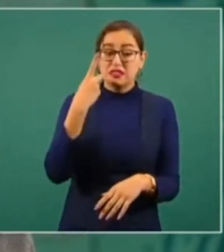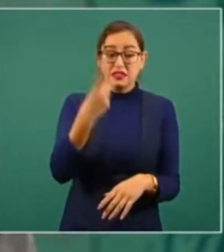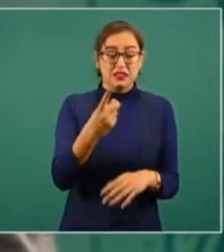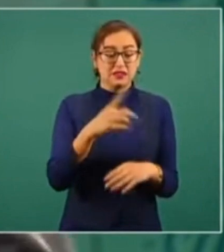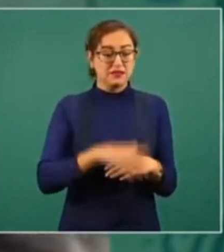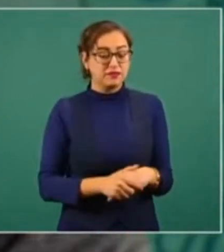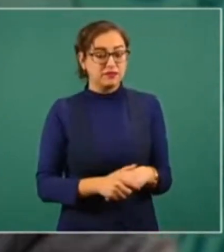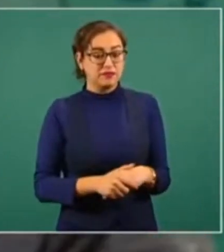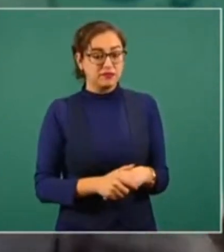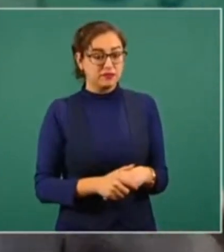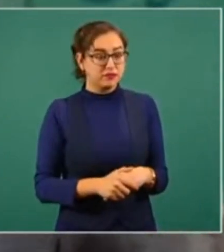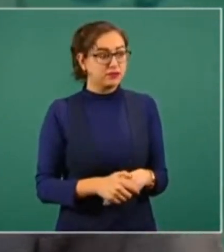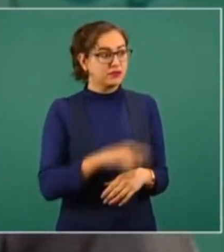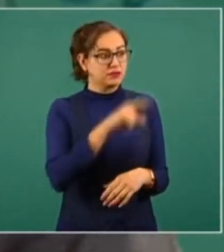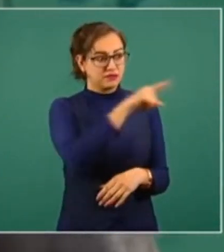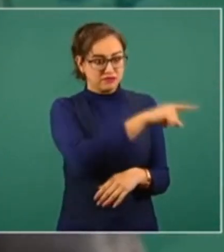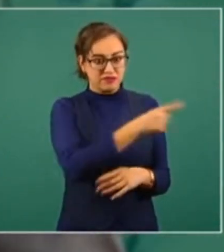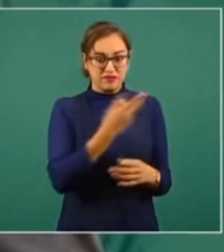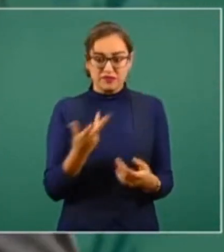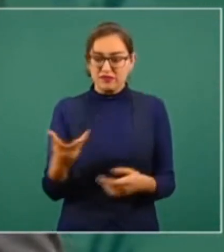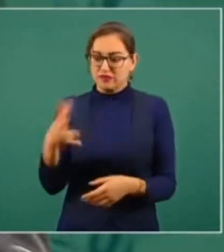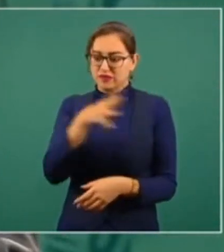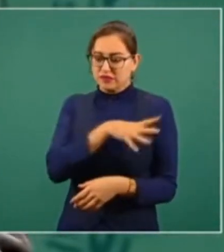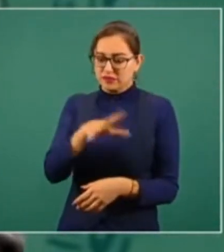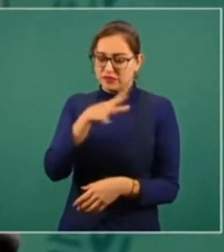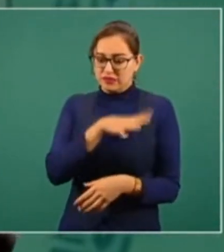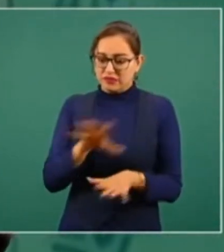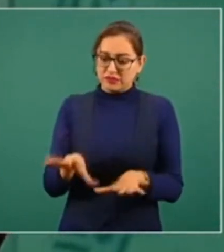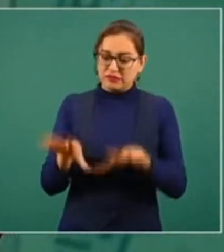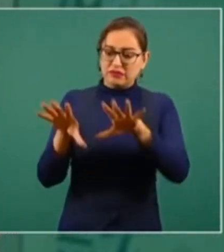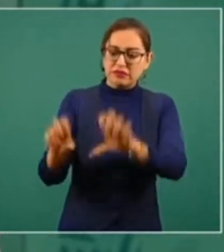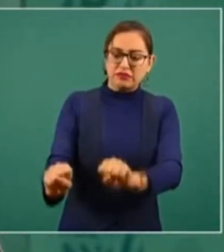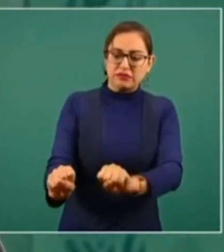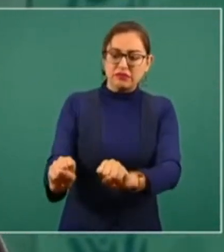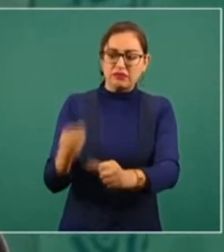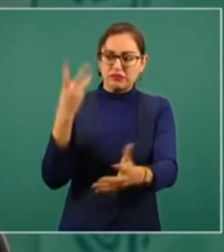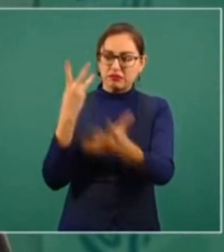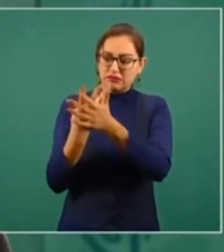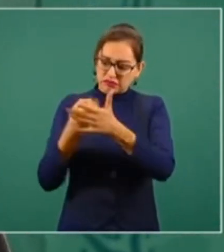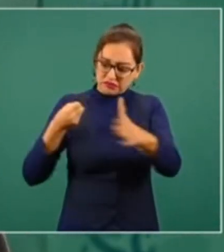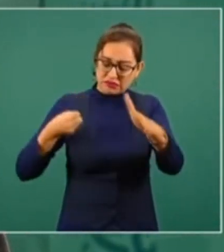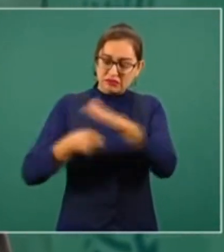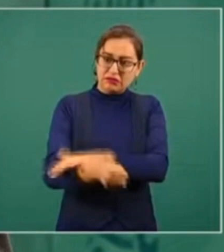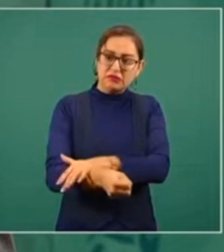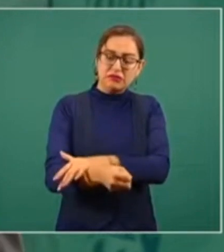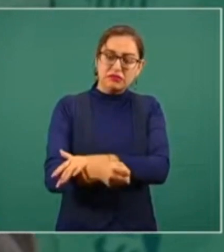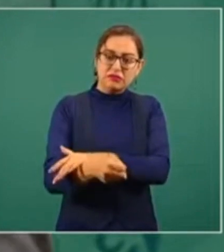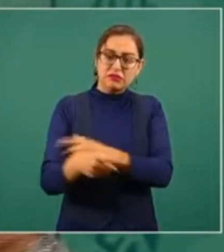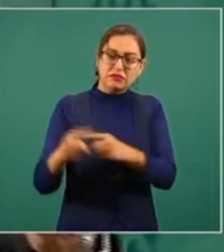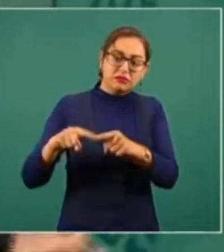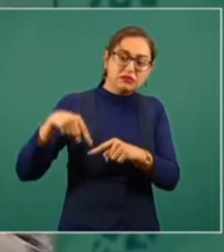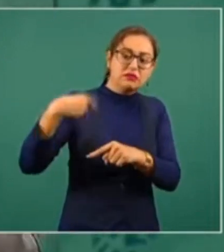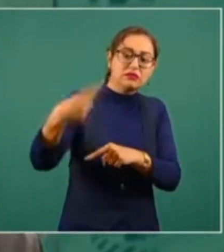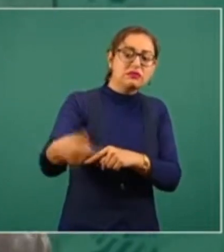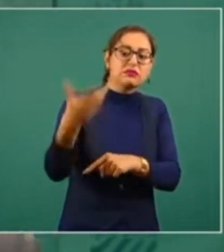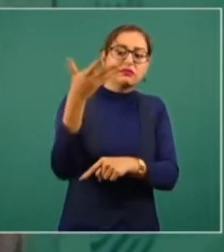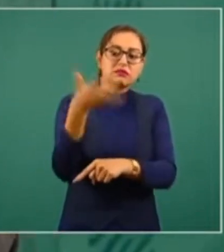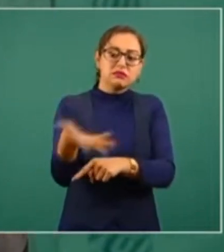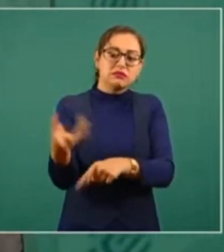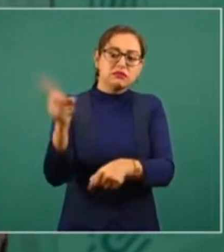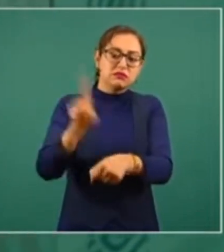conocer y por qué detienen al general, 10 días antes de la elección, cuando la investigación